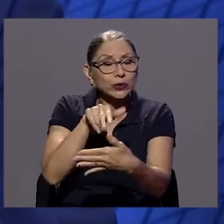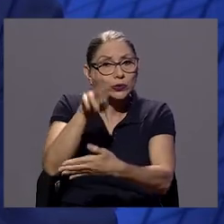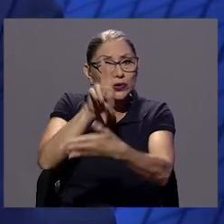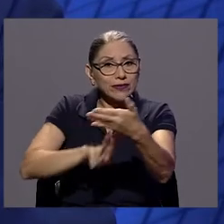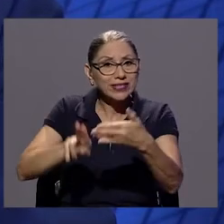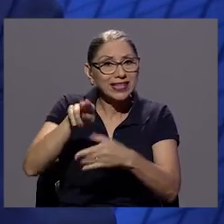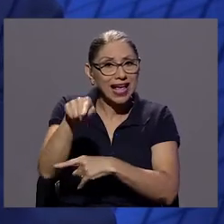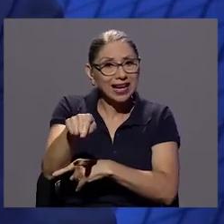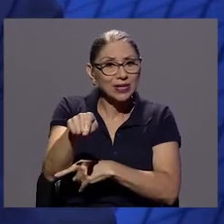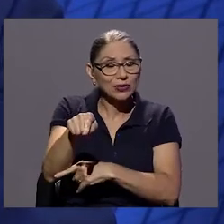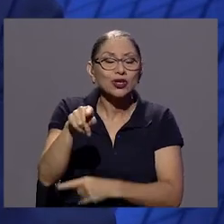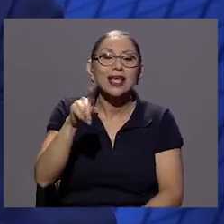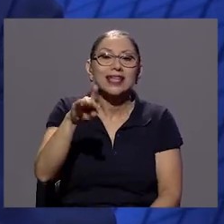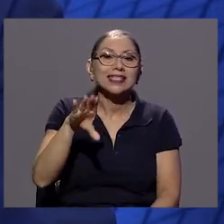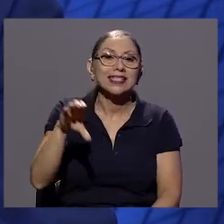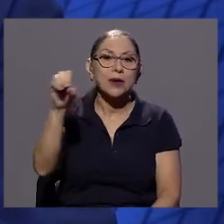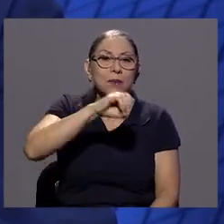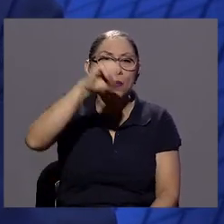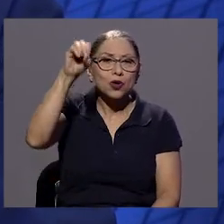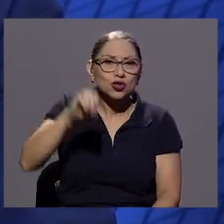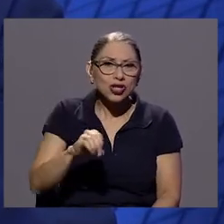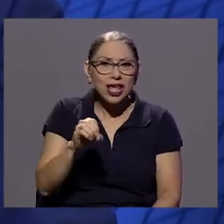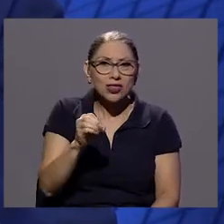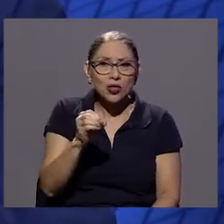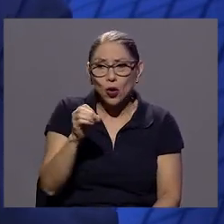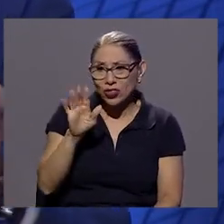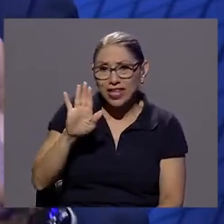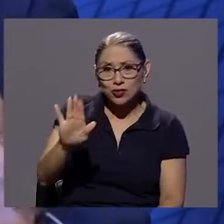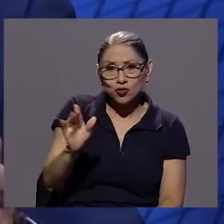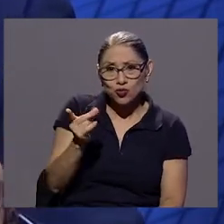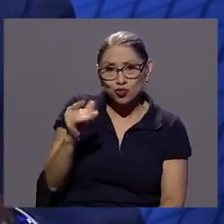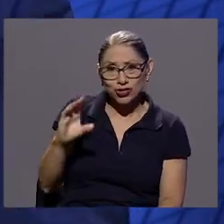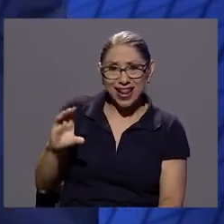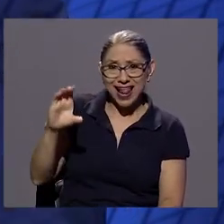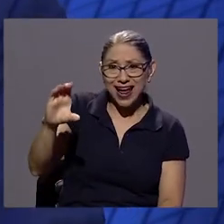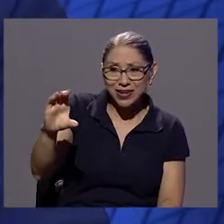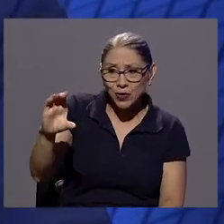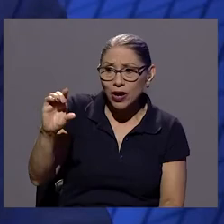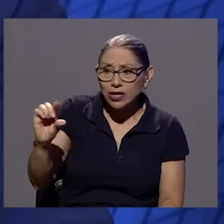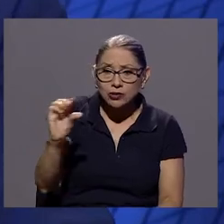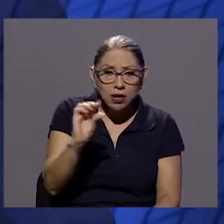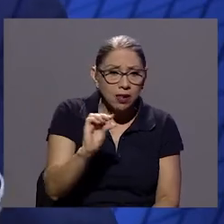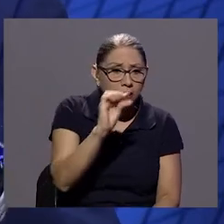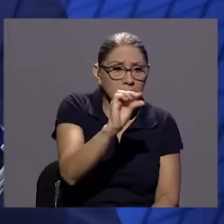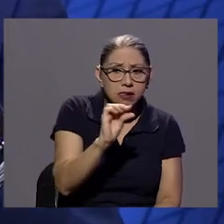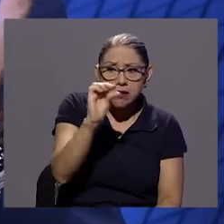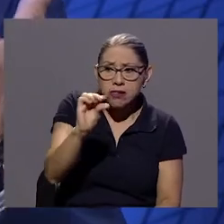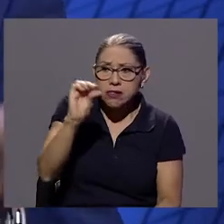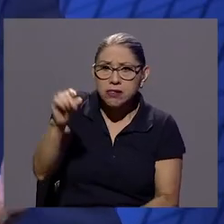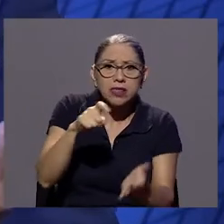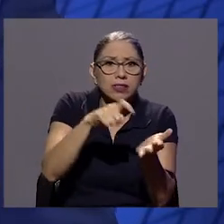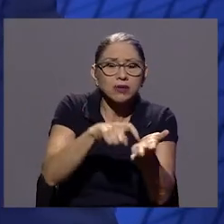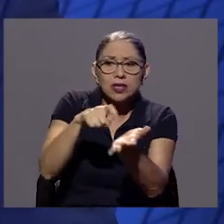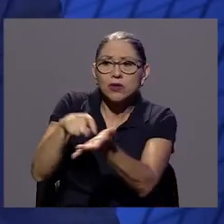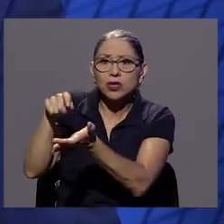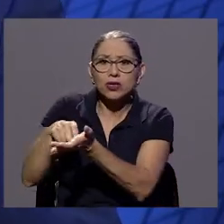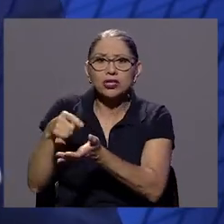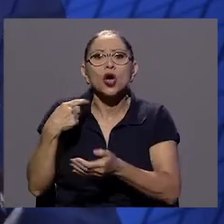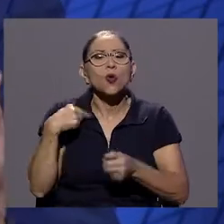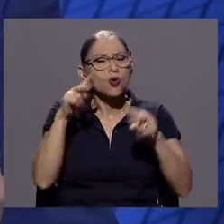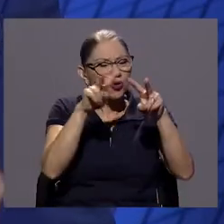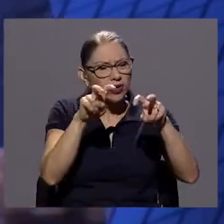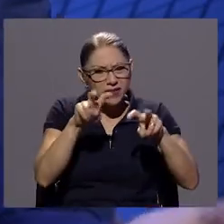100% de su ingreso se le va a pagar deudas, y uno revisa y no hay tarjetas. Lo que hay es una casa de 500 mil dólares,